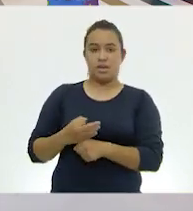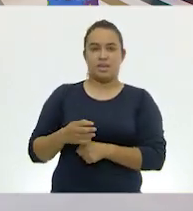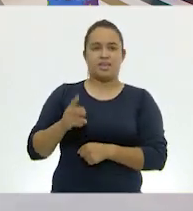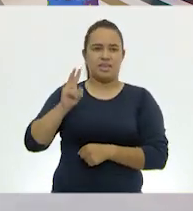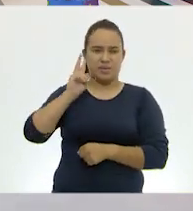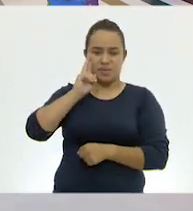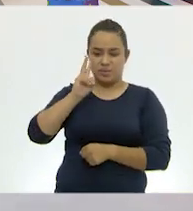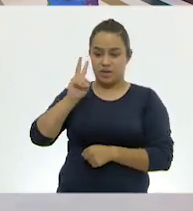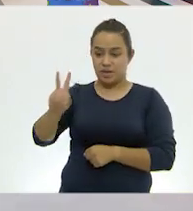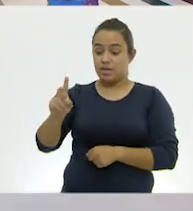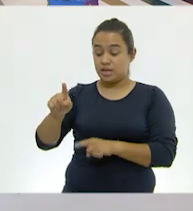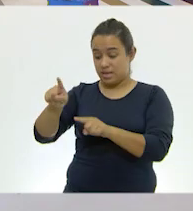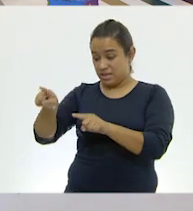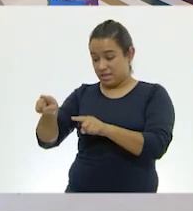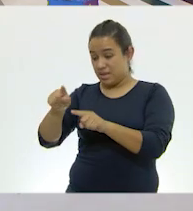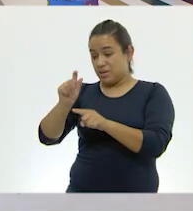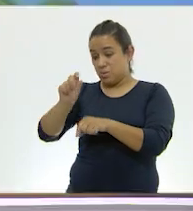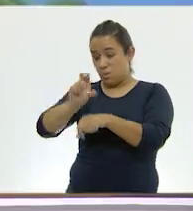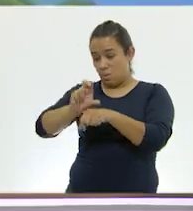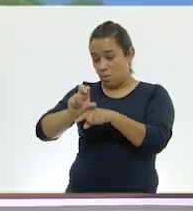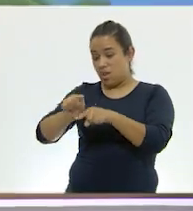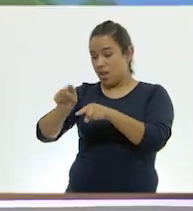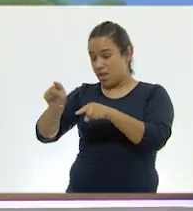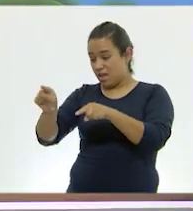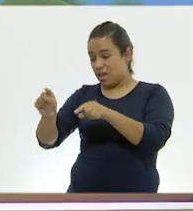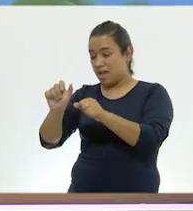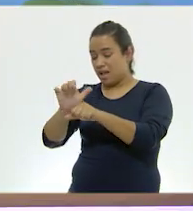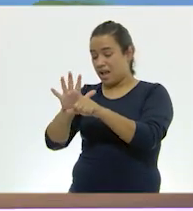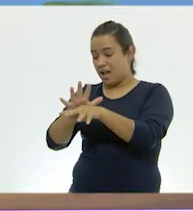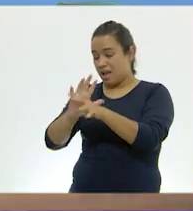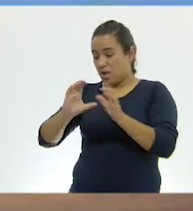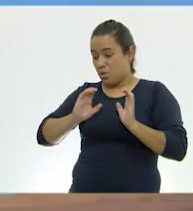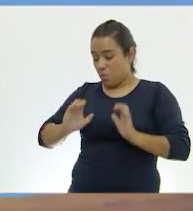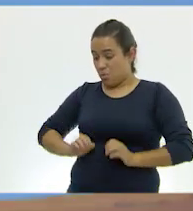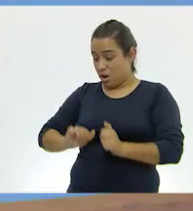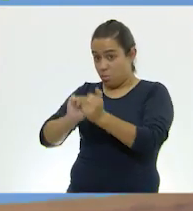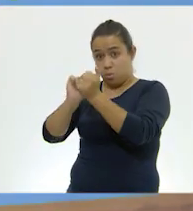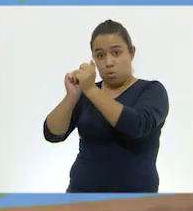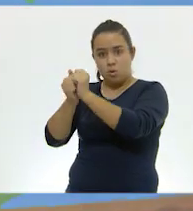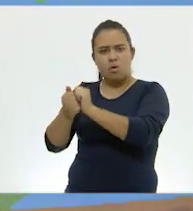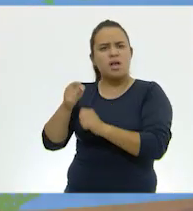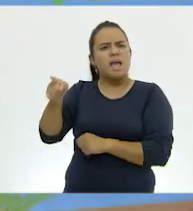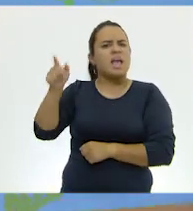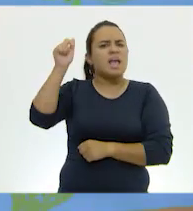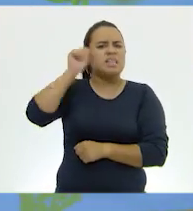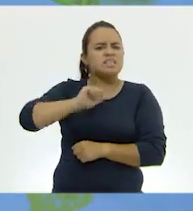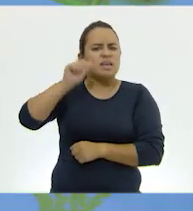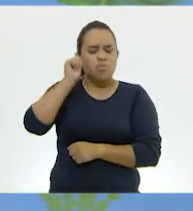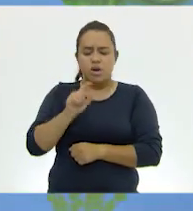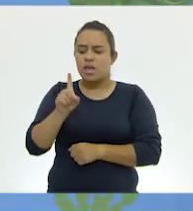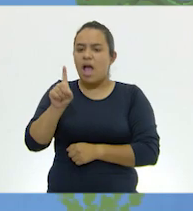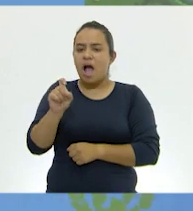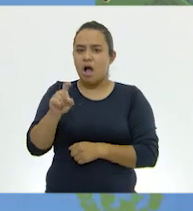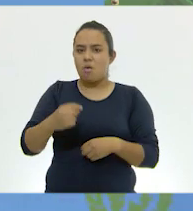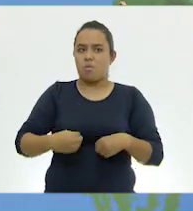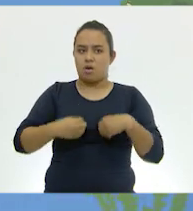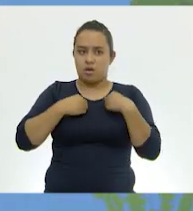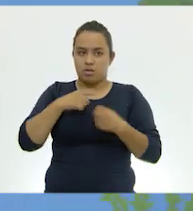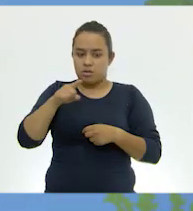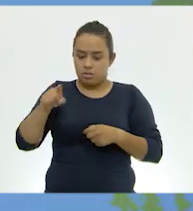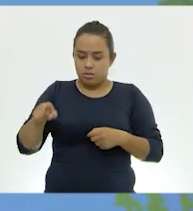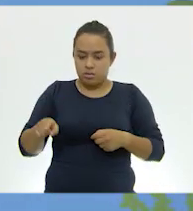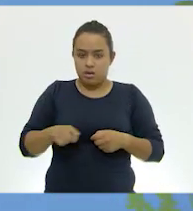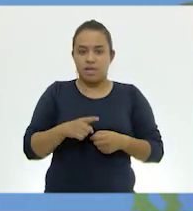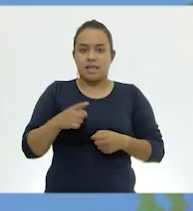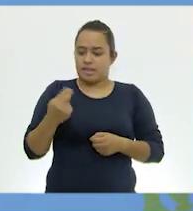si te das cuenta, en todo este momento viven en el agua, ¿verdad? Viven en ecosistemas que necesitan